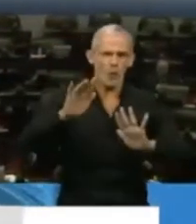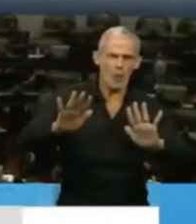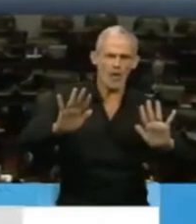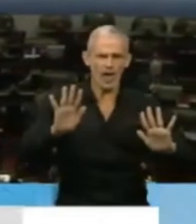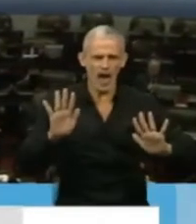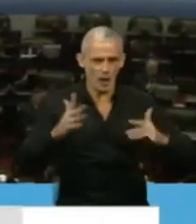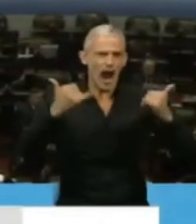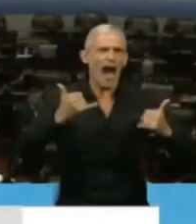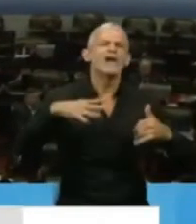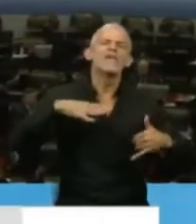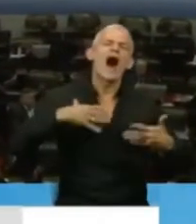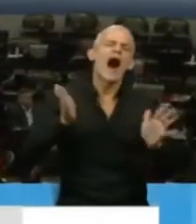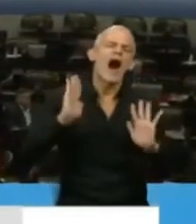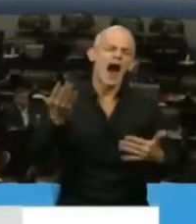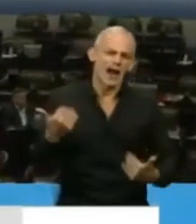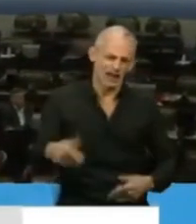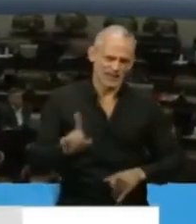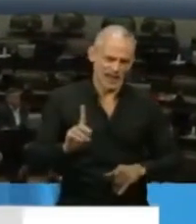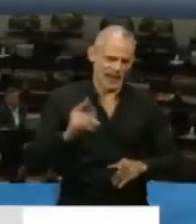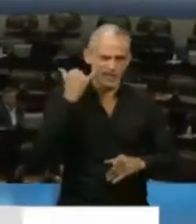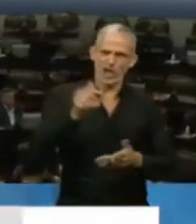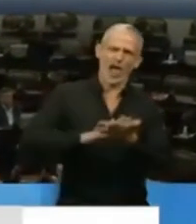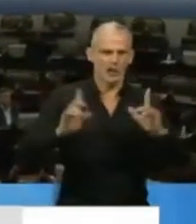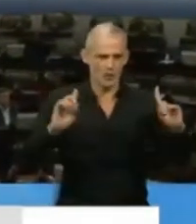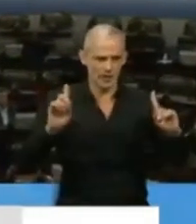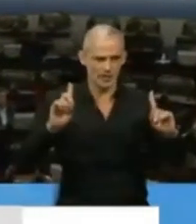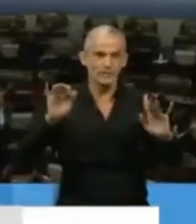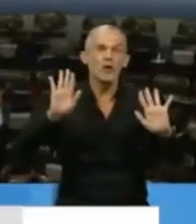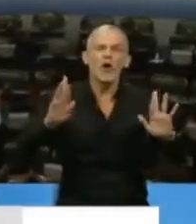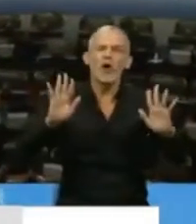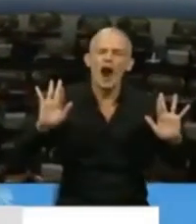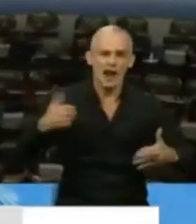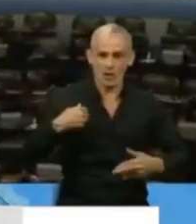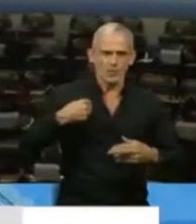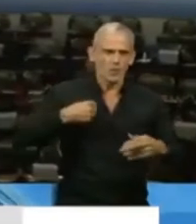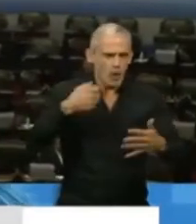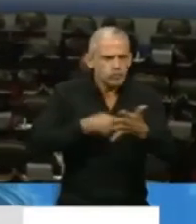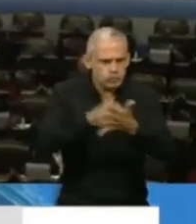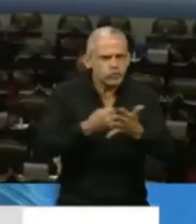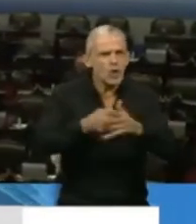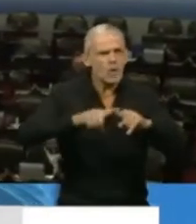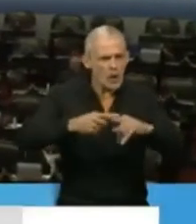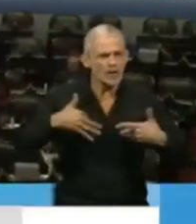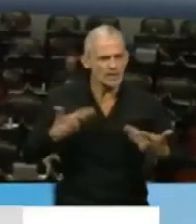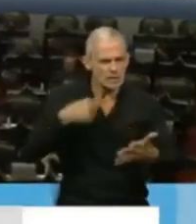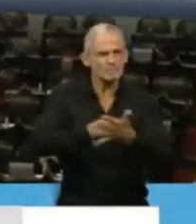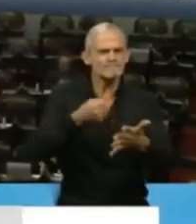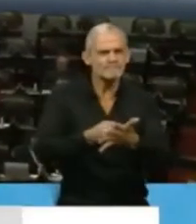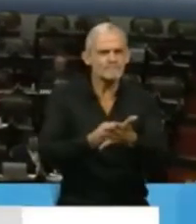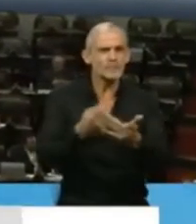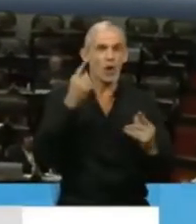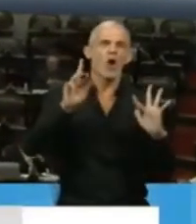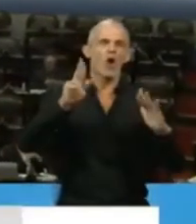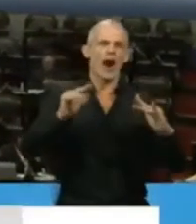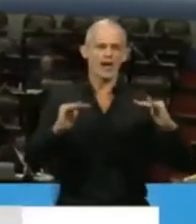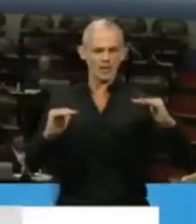queda mucho por recorrer. Espero que como dirigentes políticos, como militantes políticos, estemos a la altura de